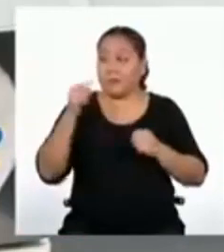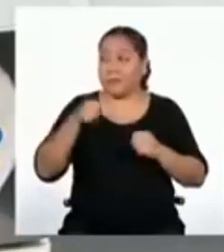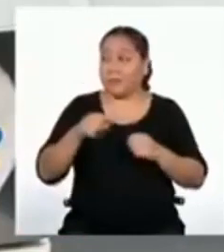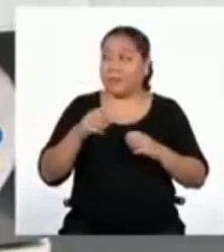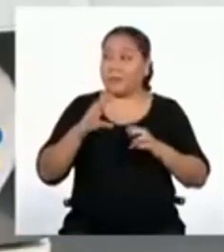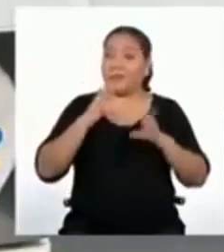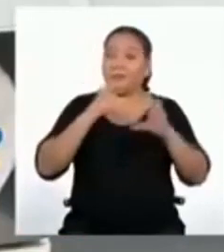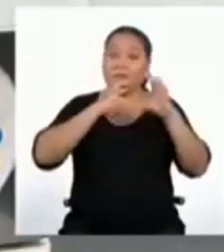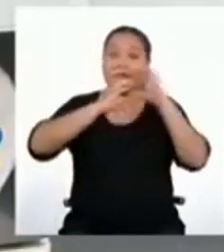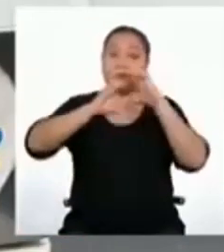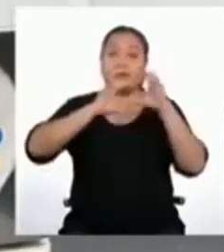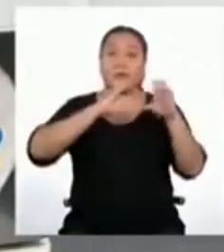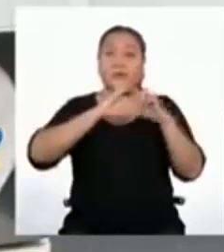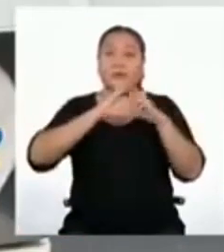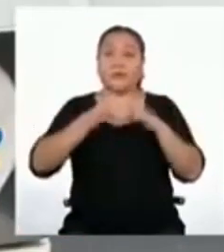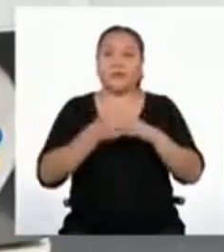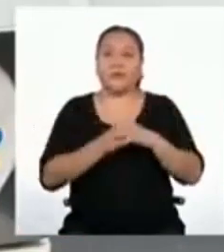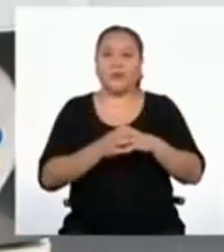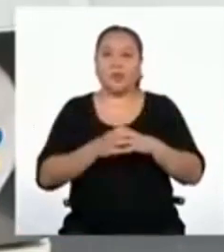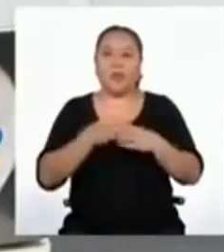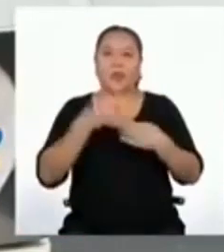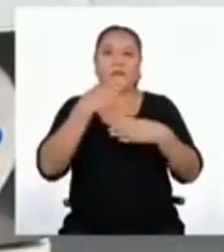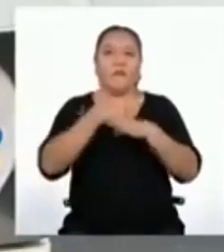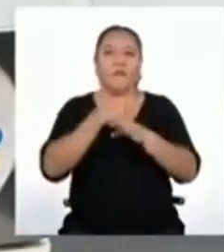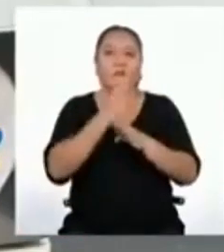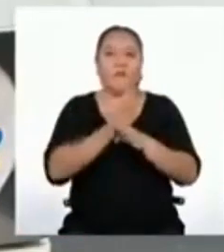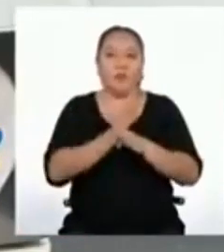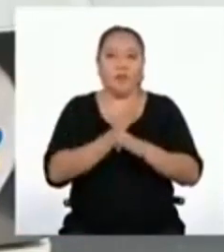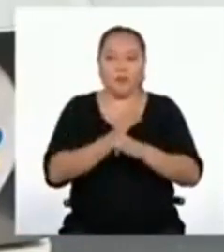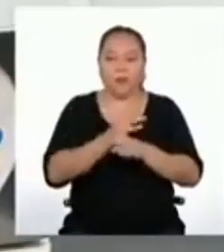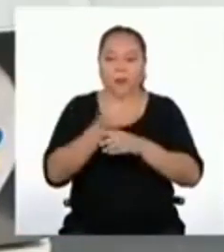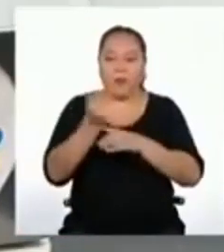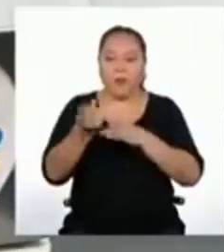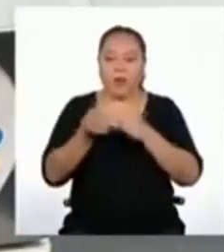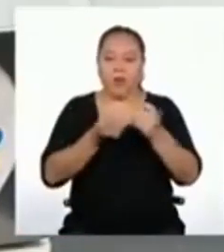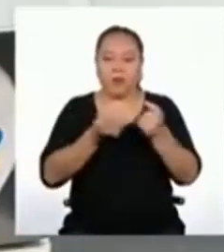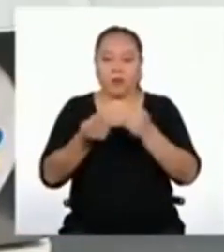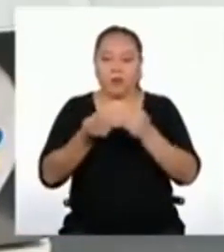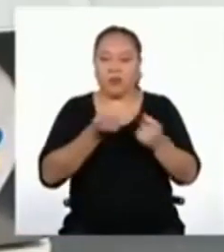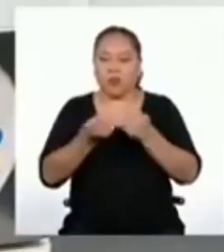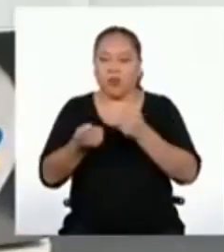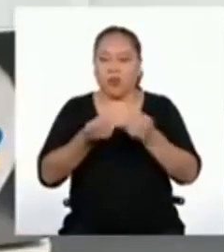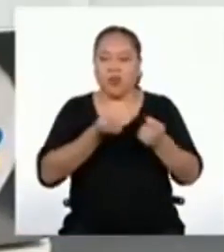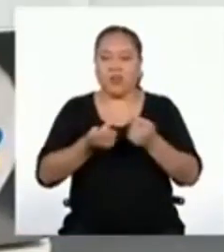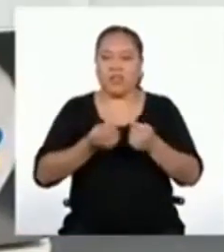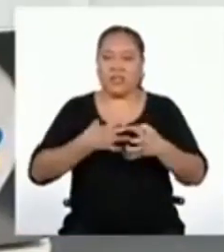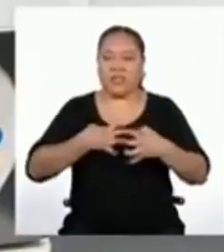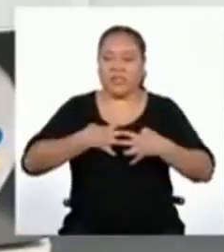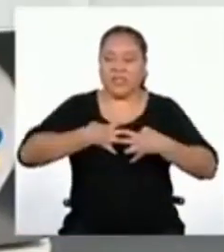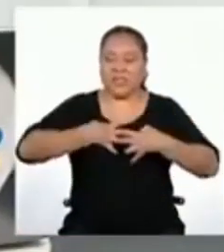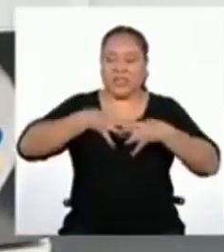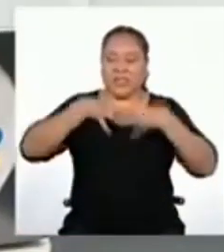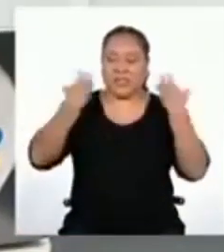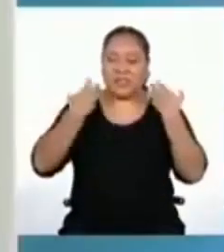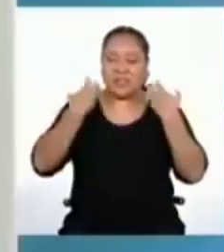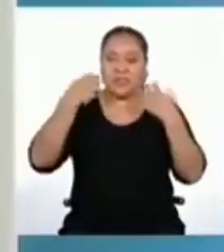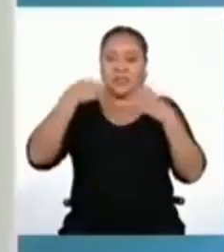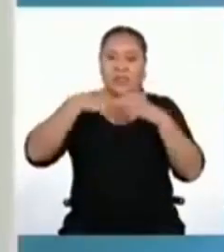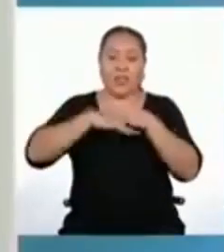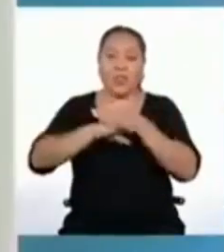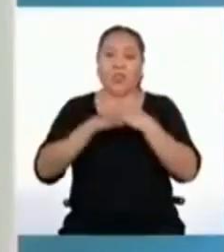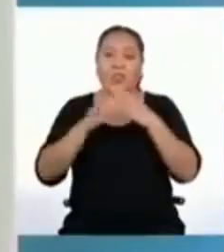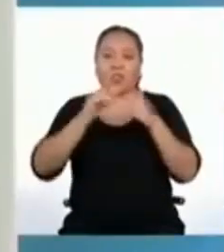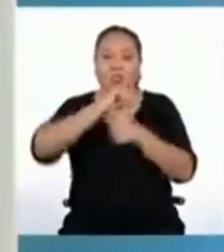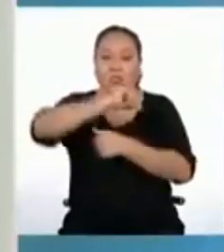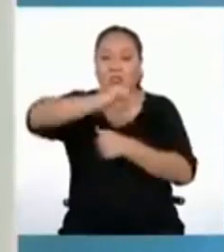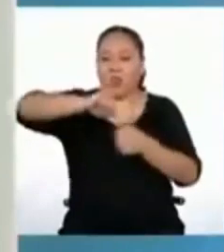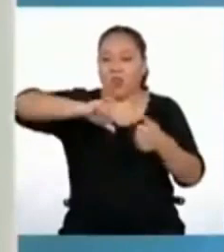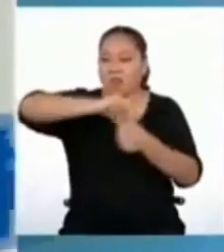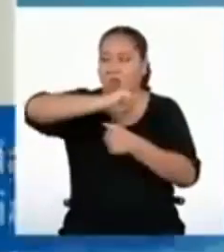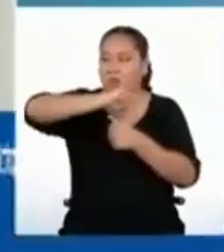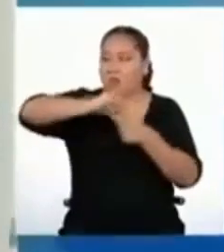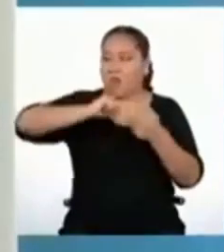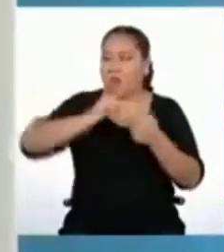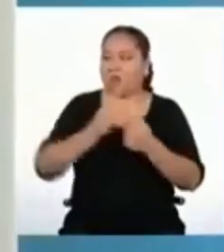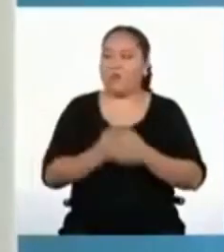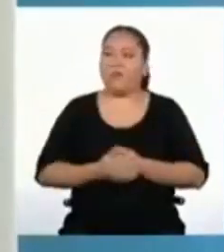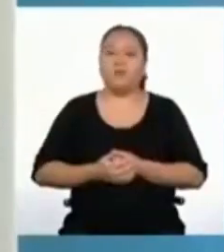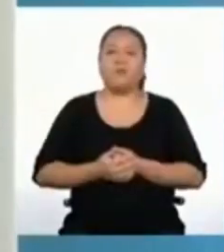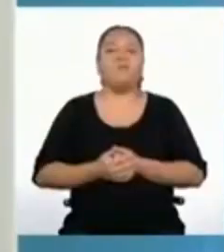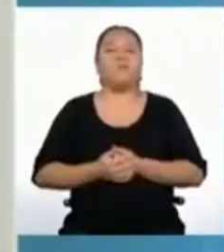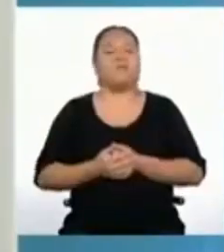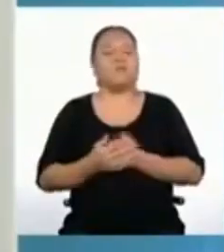conversando de estrategias para regular la ira en la convivencia. ¡Perfecto!